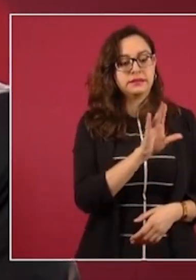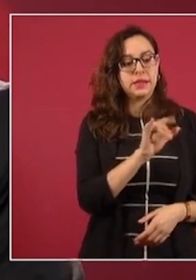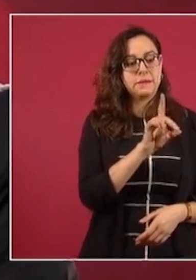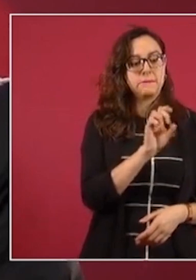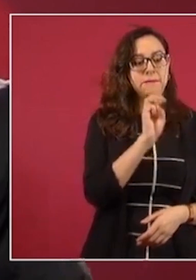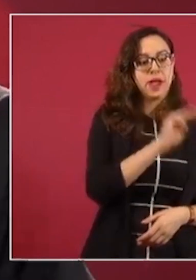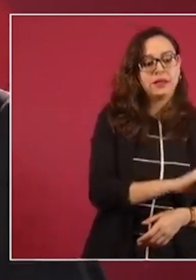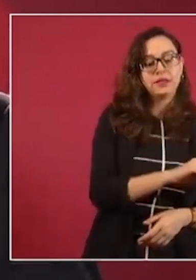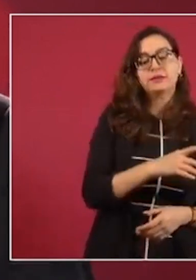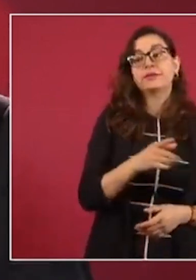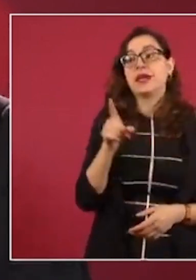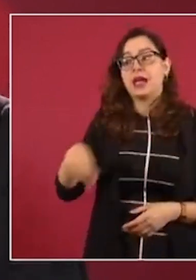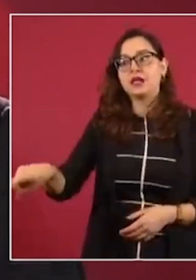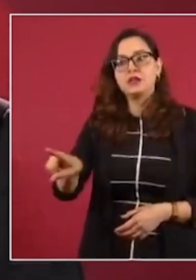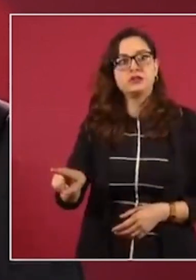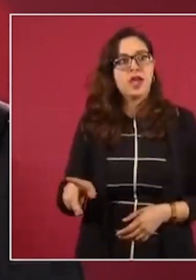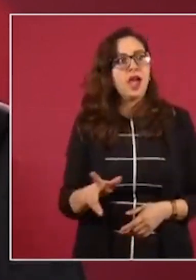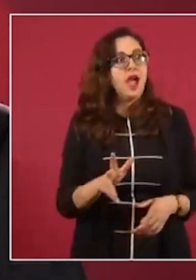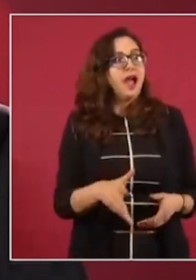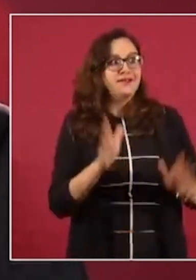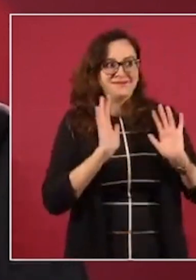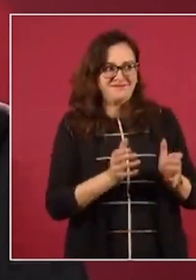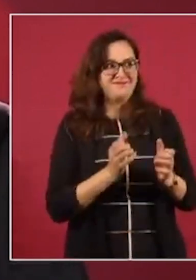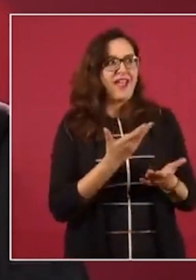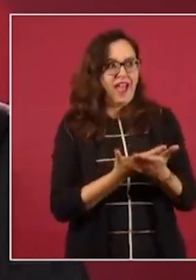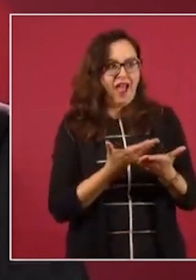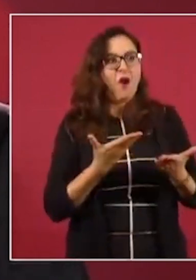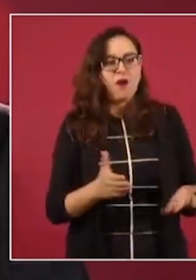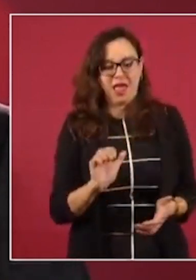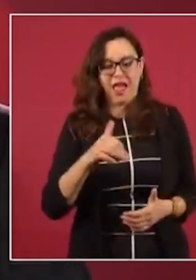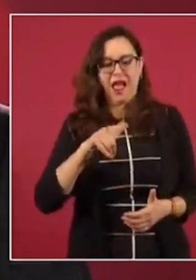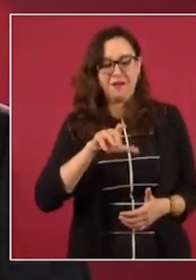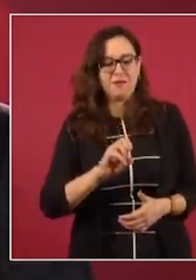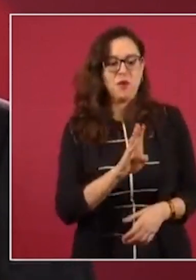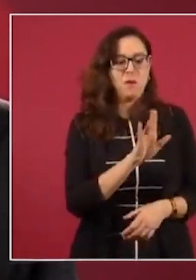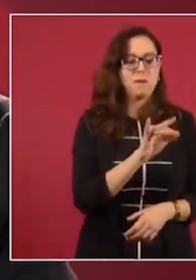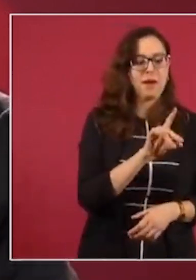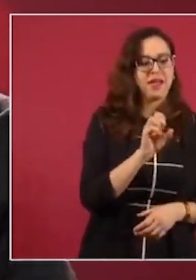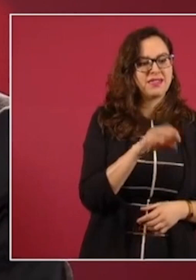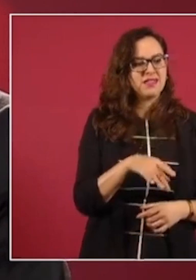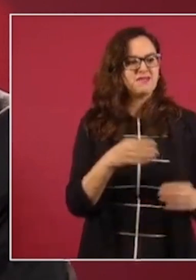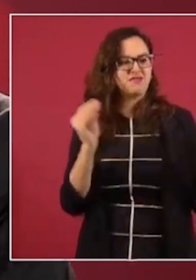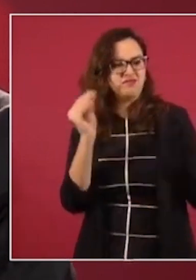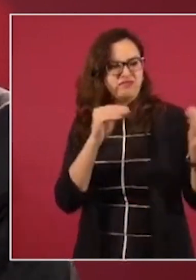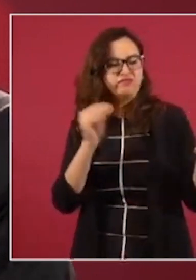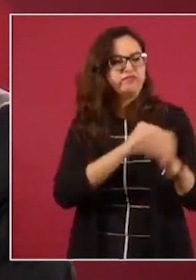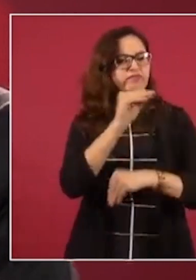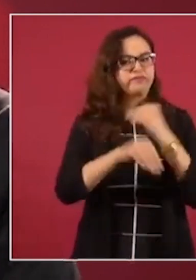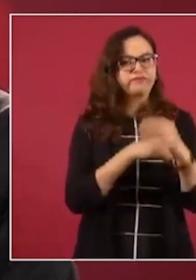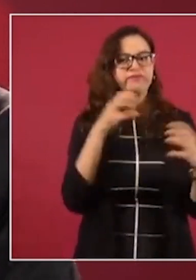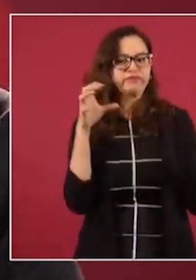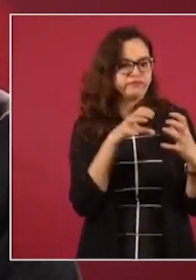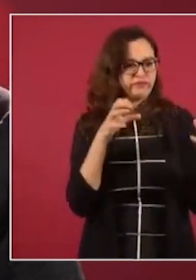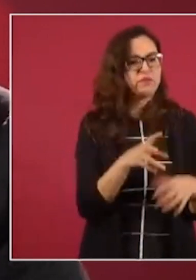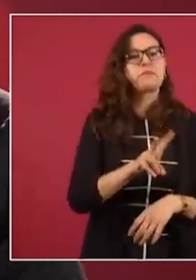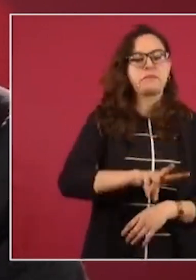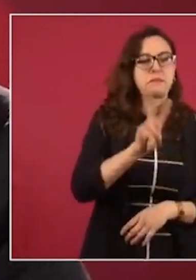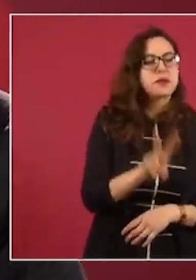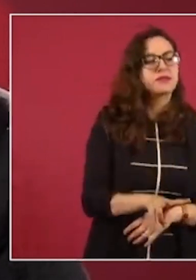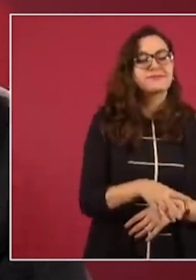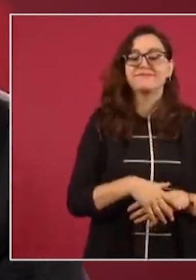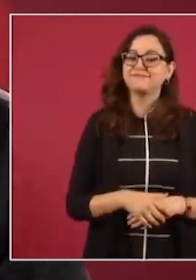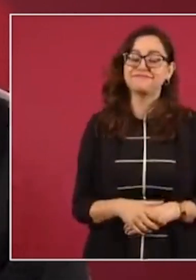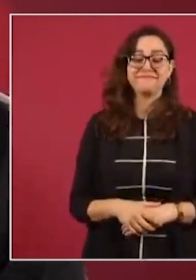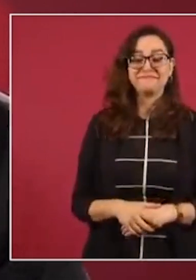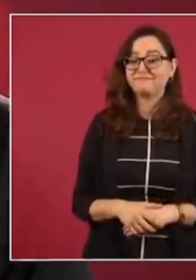va a haber pleito, pues se van a quedar todo el